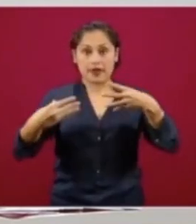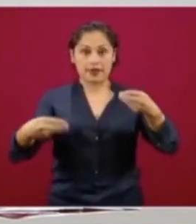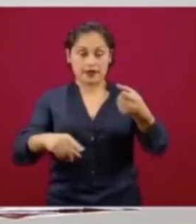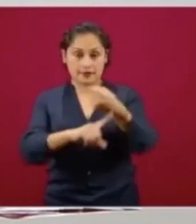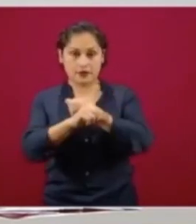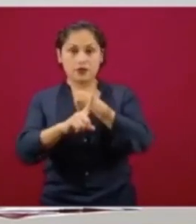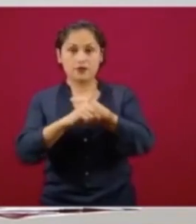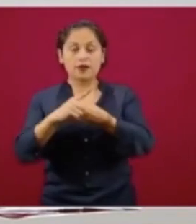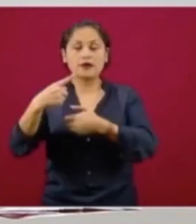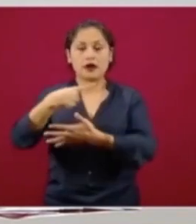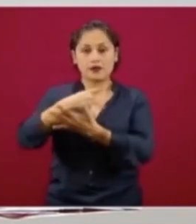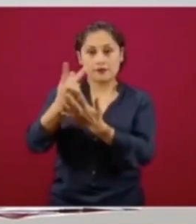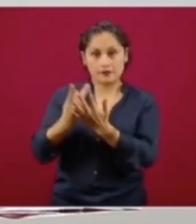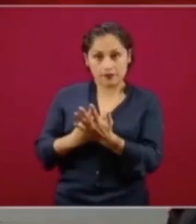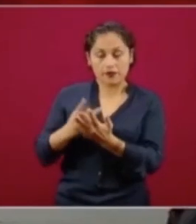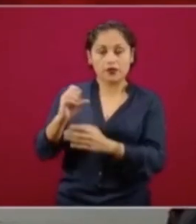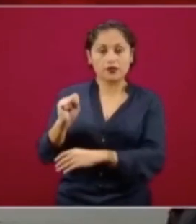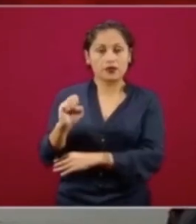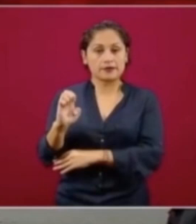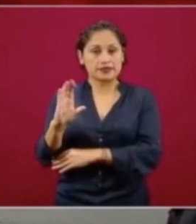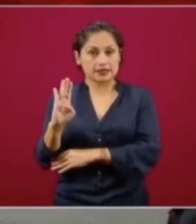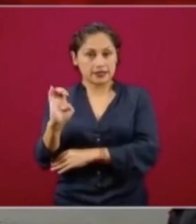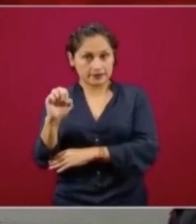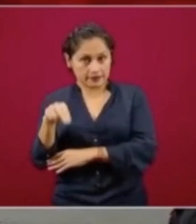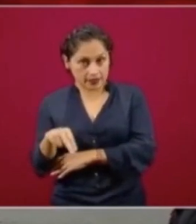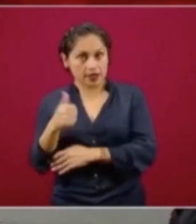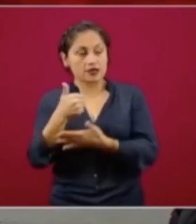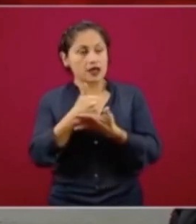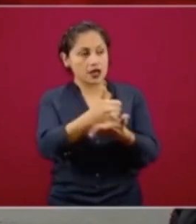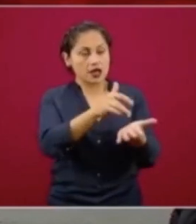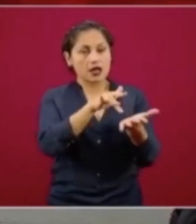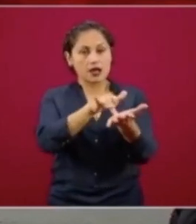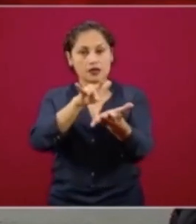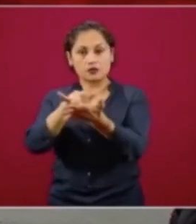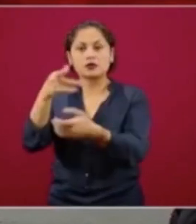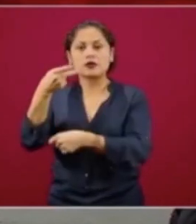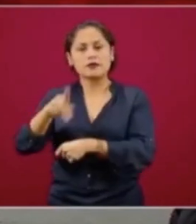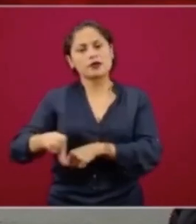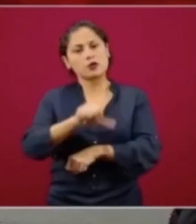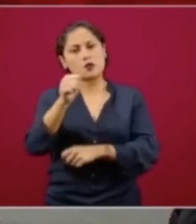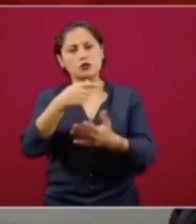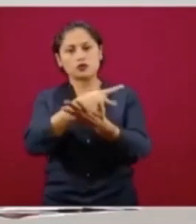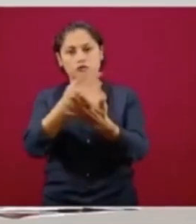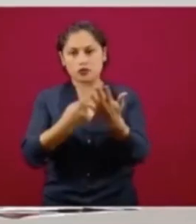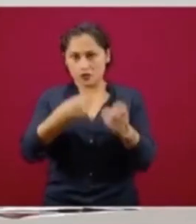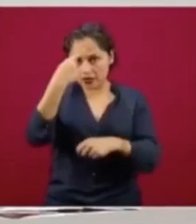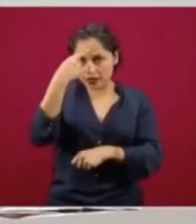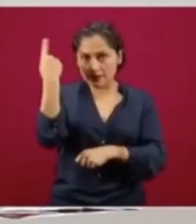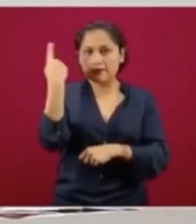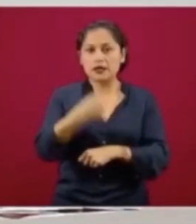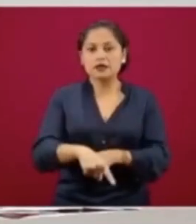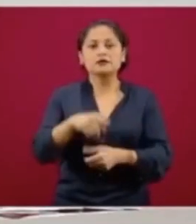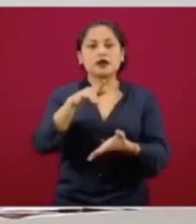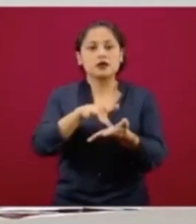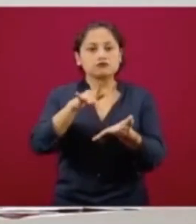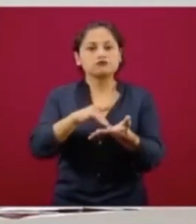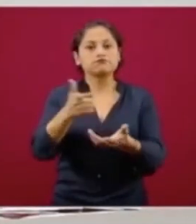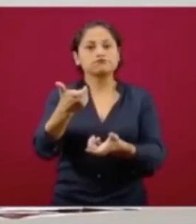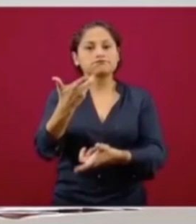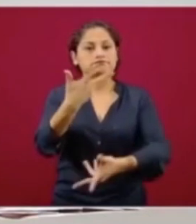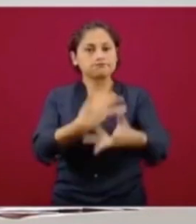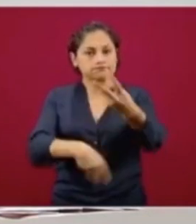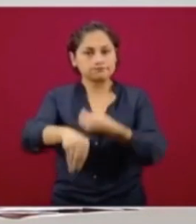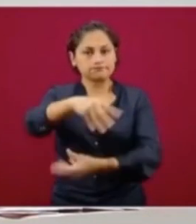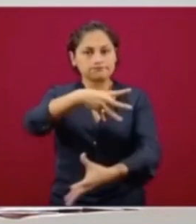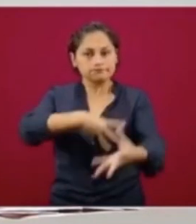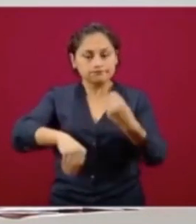estos programas del bienestar, sino también de la reactivación económica. Todos los créditos que de hecho en la